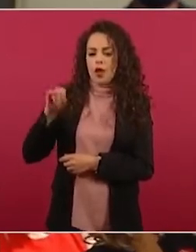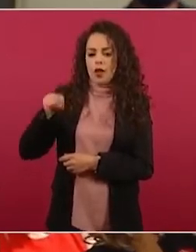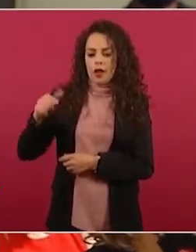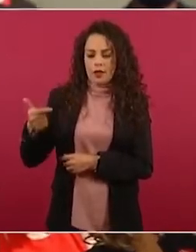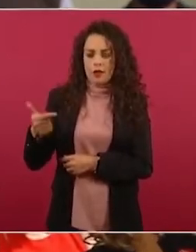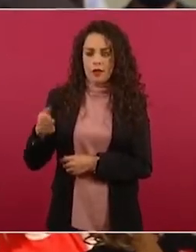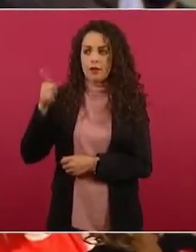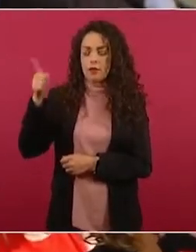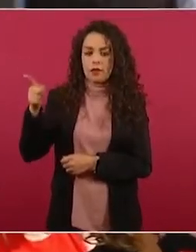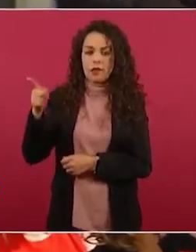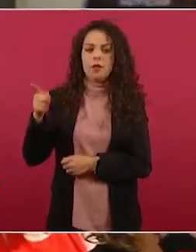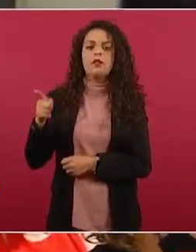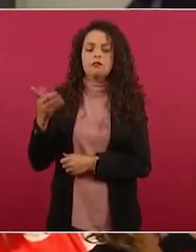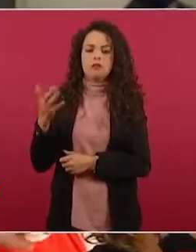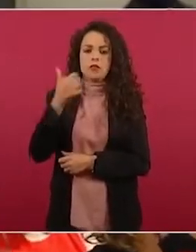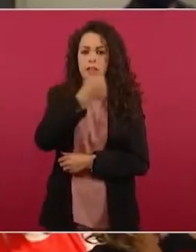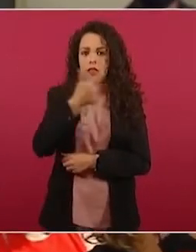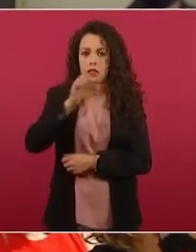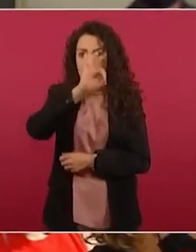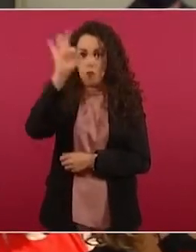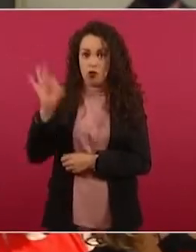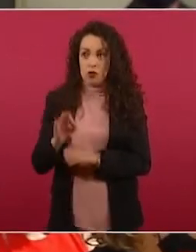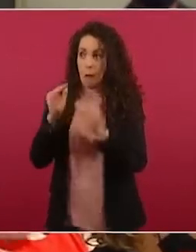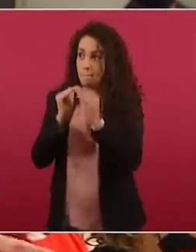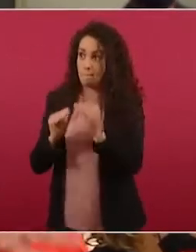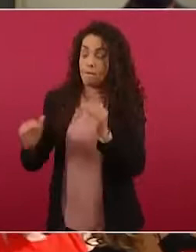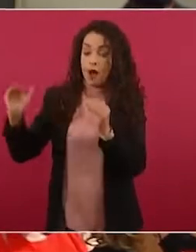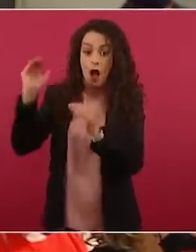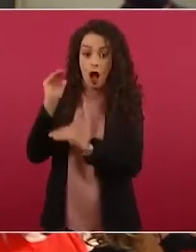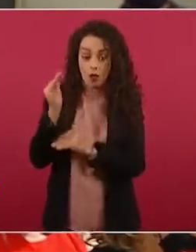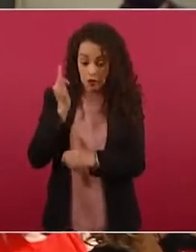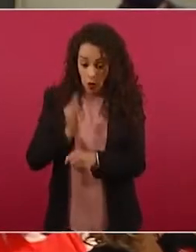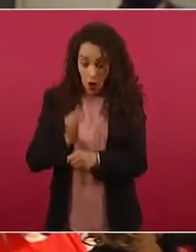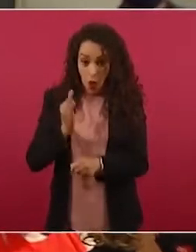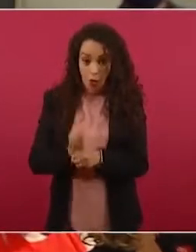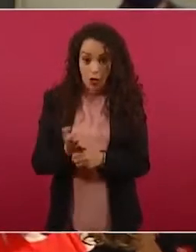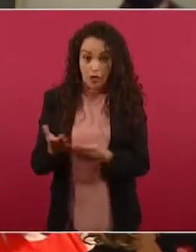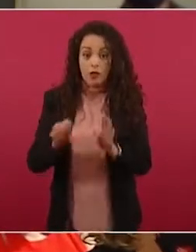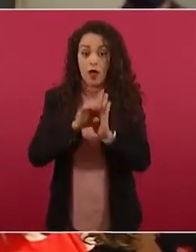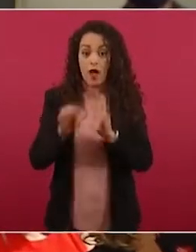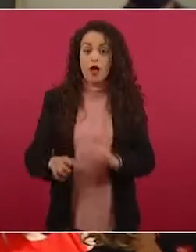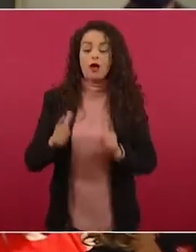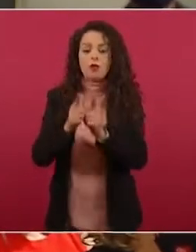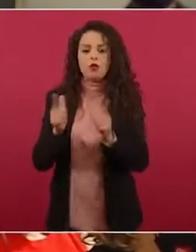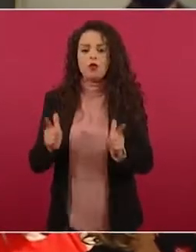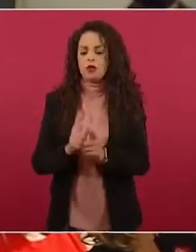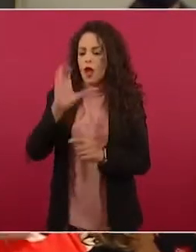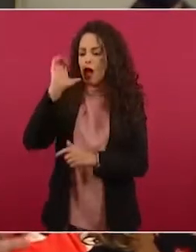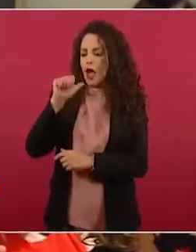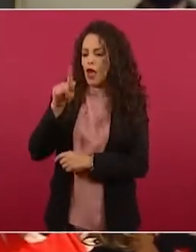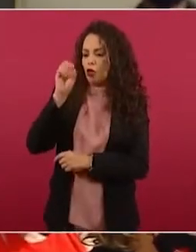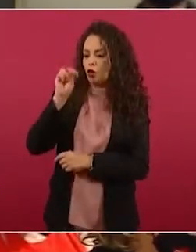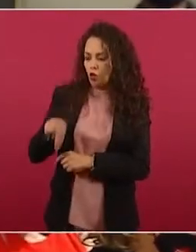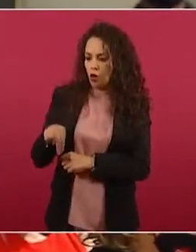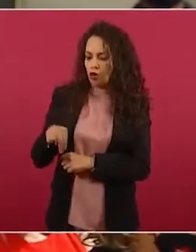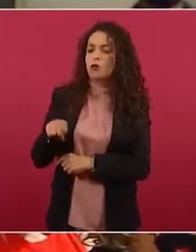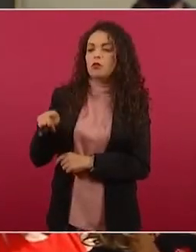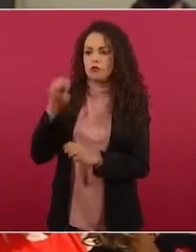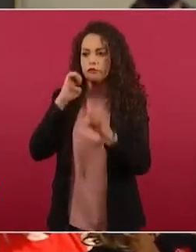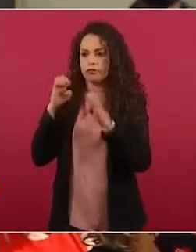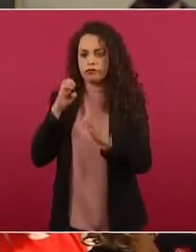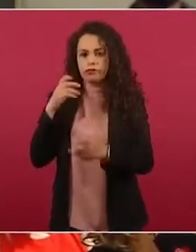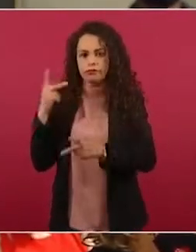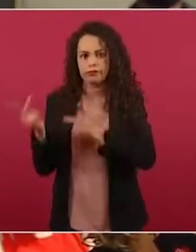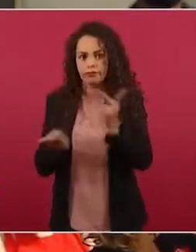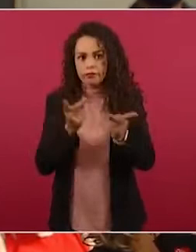mayor al 66 por ciento actualmente, incluso Grupo Cantón en su encuestadora también reveló esta semana que usted mantiene una